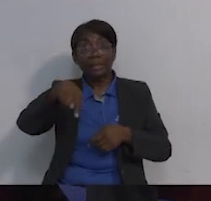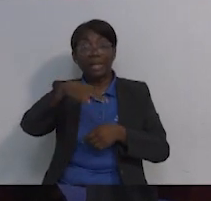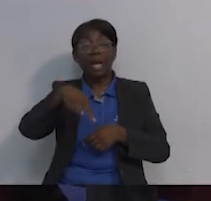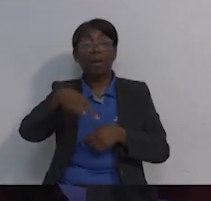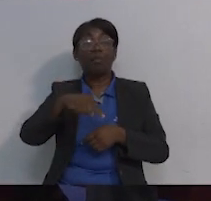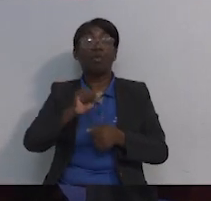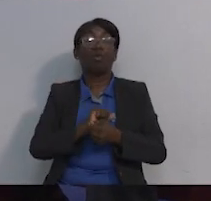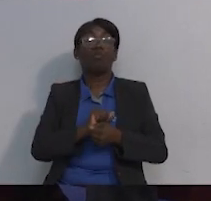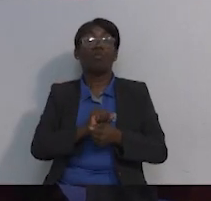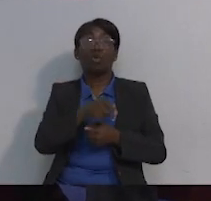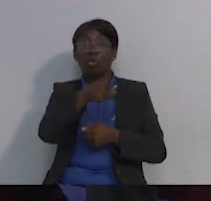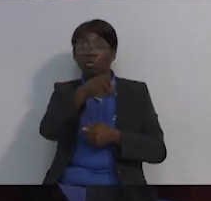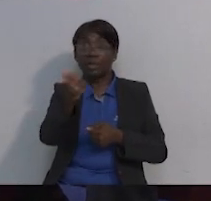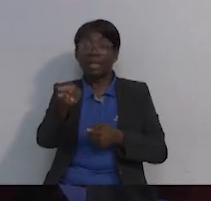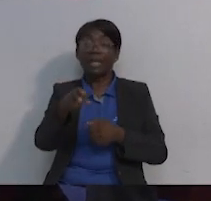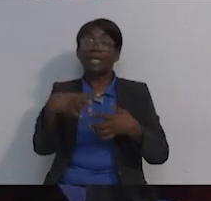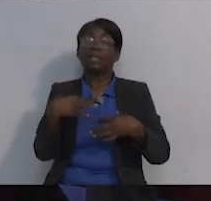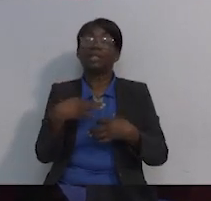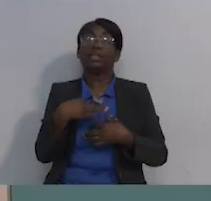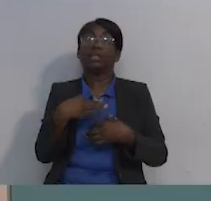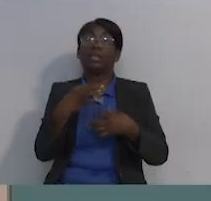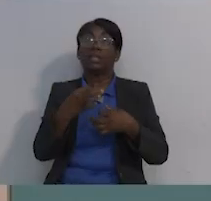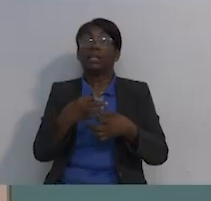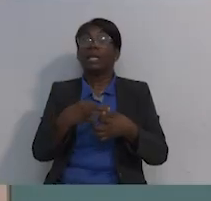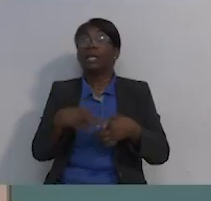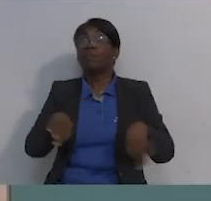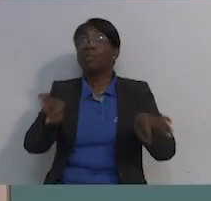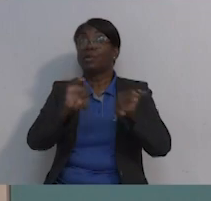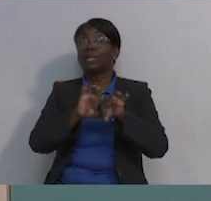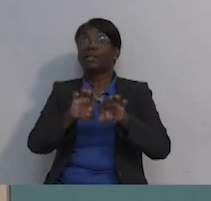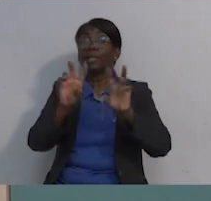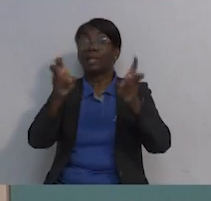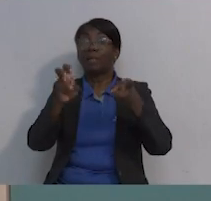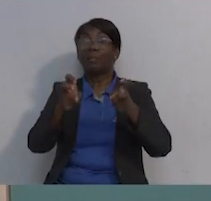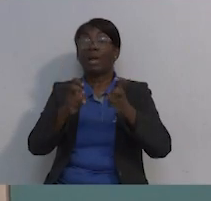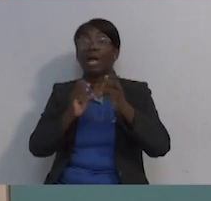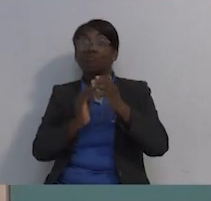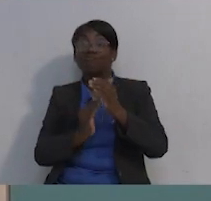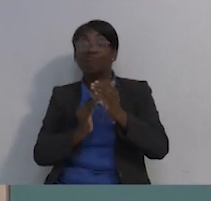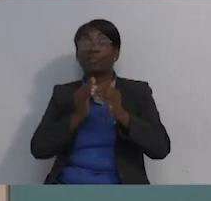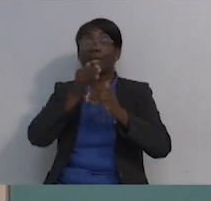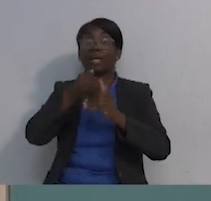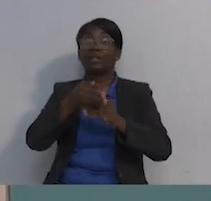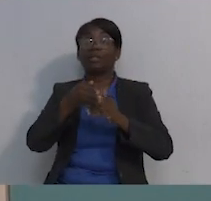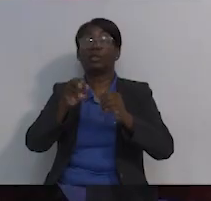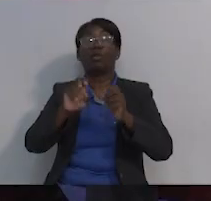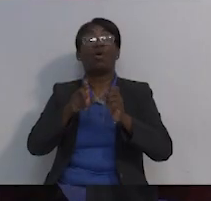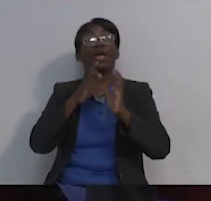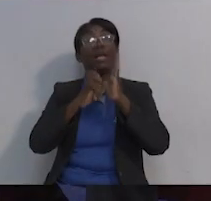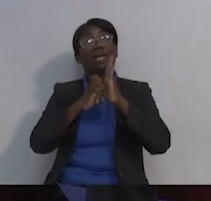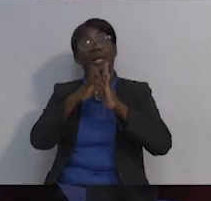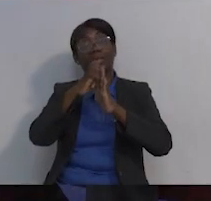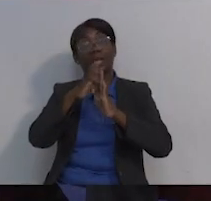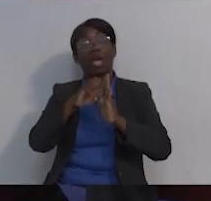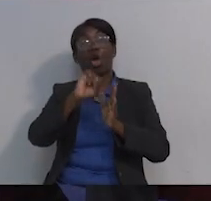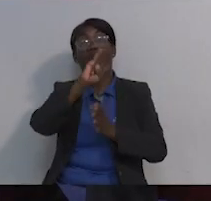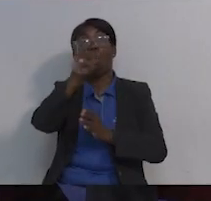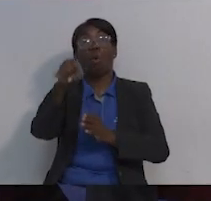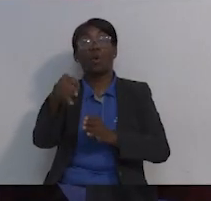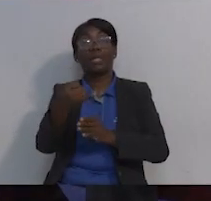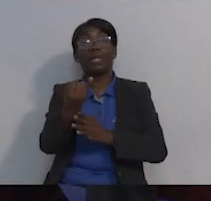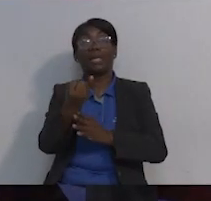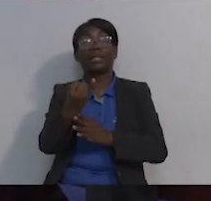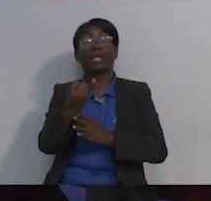en este interesante tema sobre superando el desafío del cáncer con nuestras invitadas, Julieta